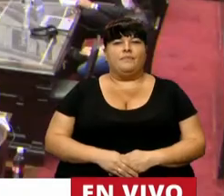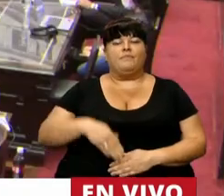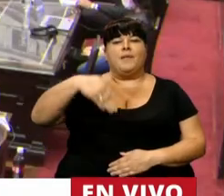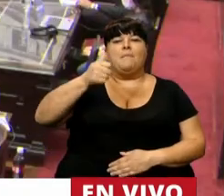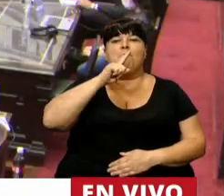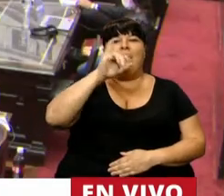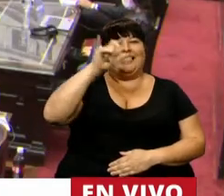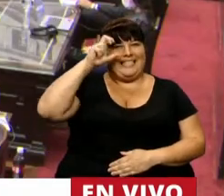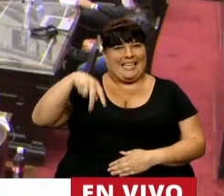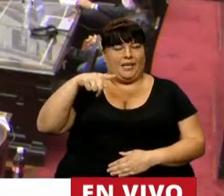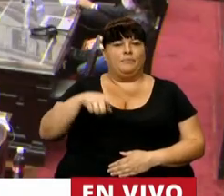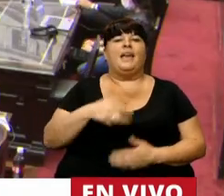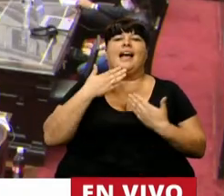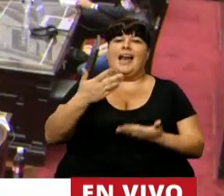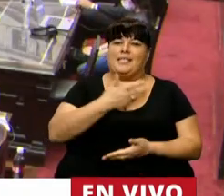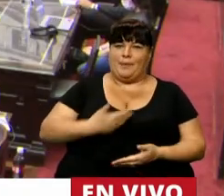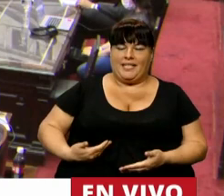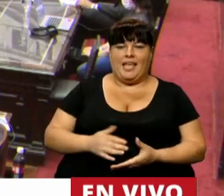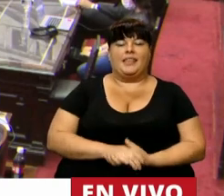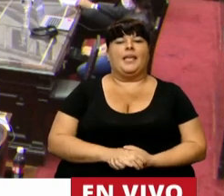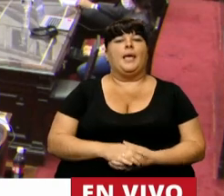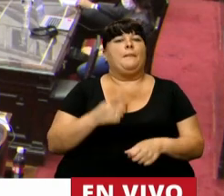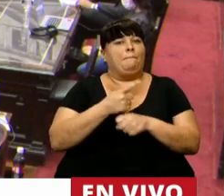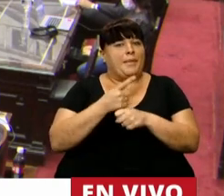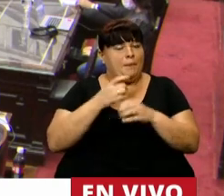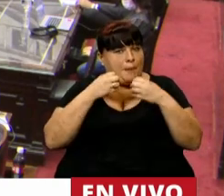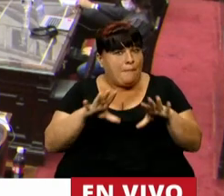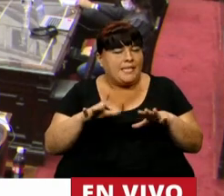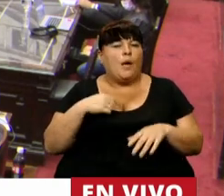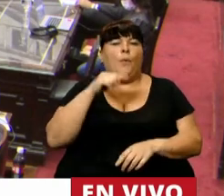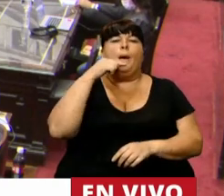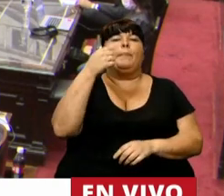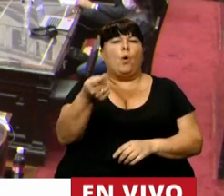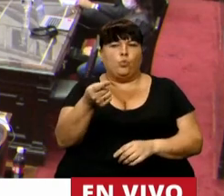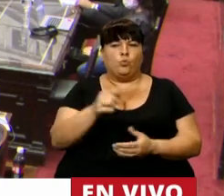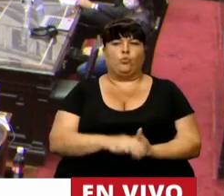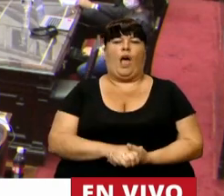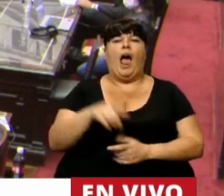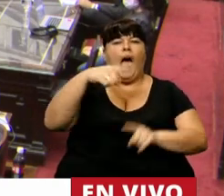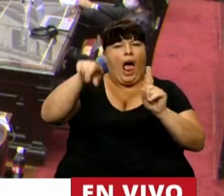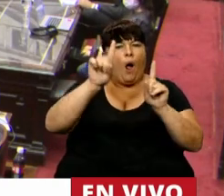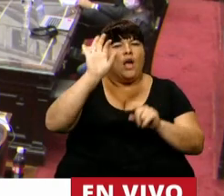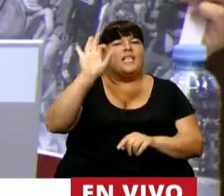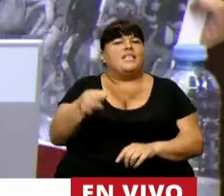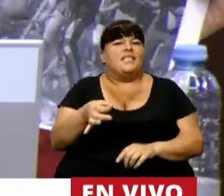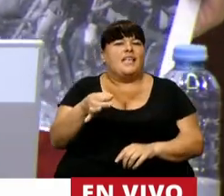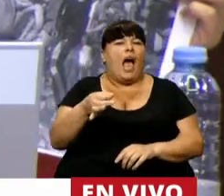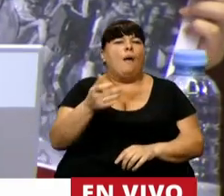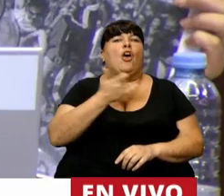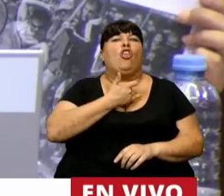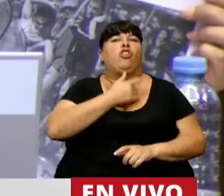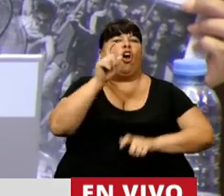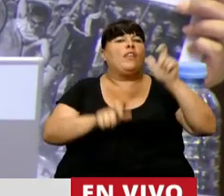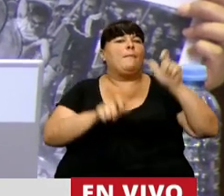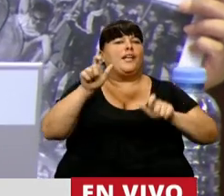Gracias, señor Presidente. Para empezar, quisiera preguntar si alguien sabe dónde están